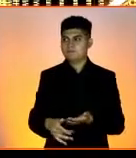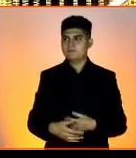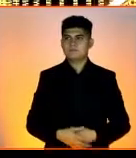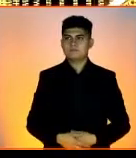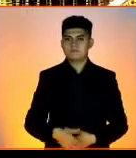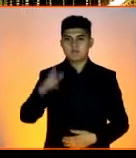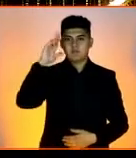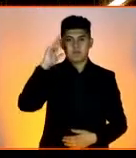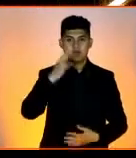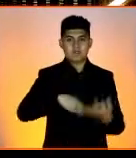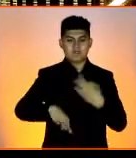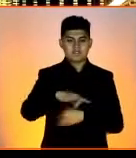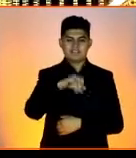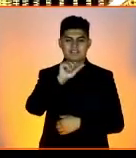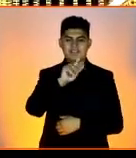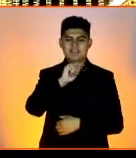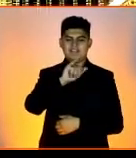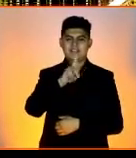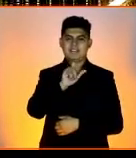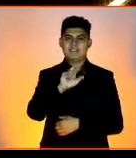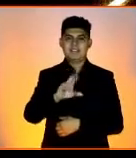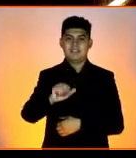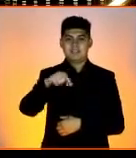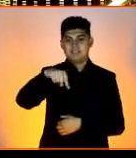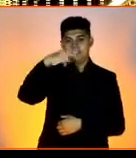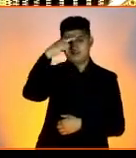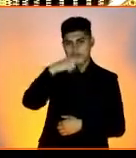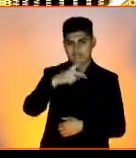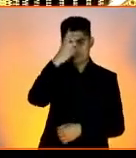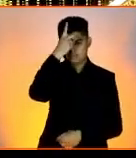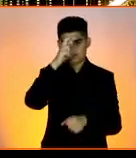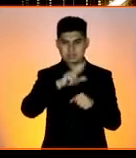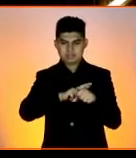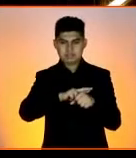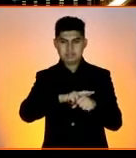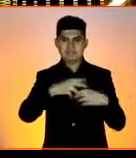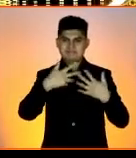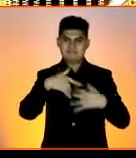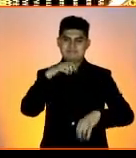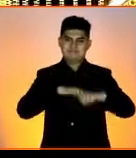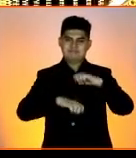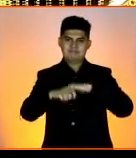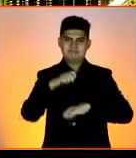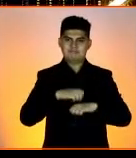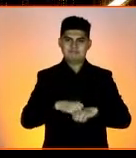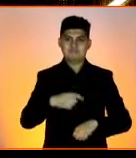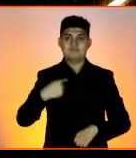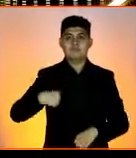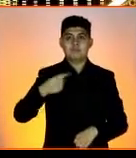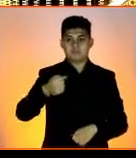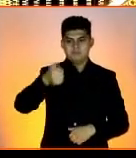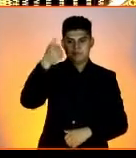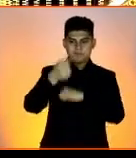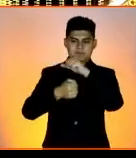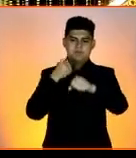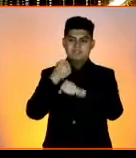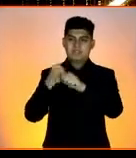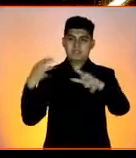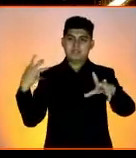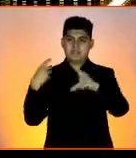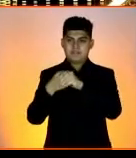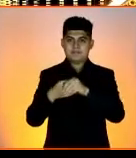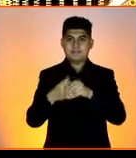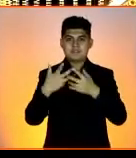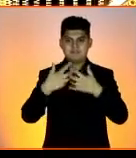Hola, ¿qué tal? Alejandro Rodríguez de Agencia de México. Soy director general de esta gran compañía. Es nuestro primer año de ser una empresa